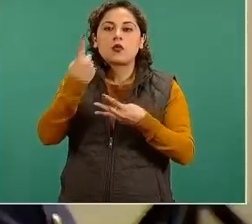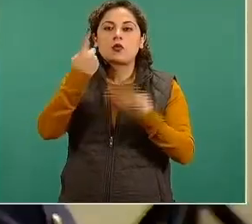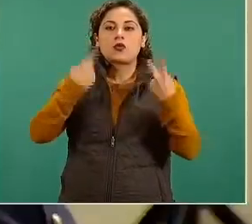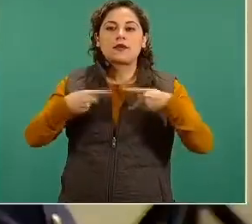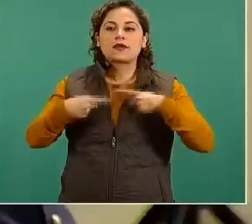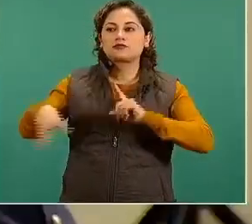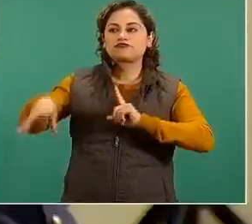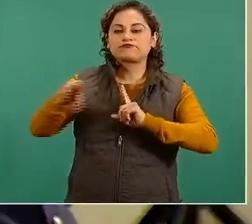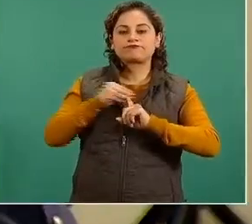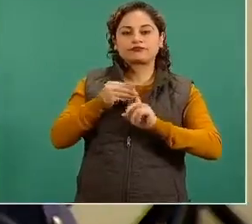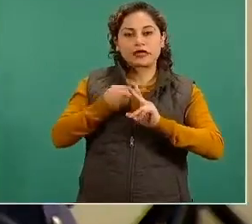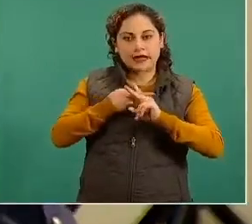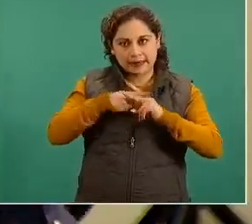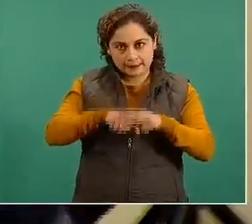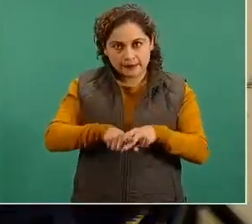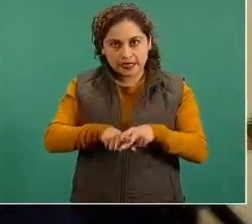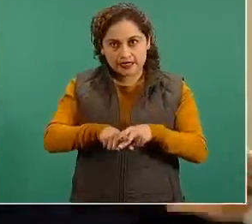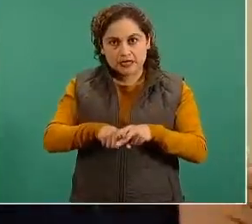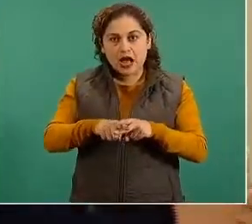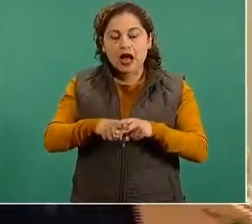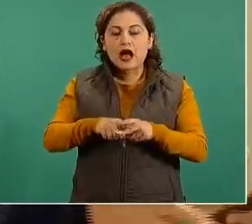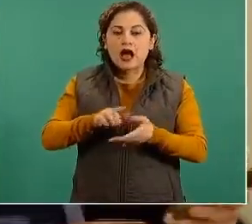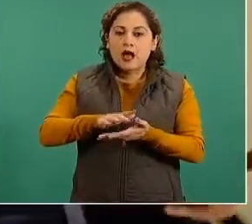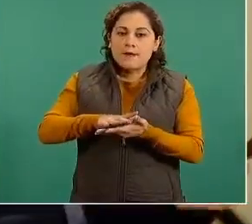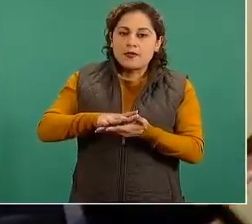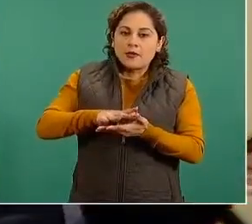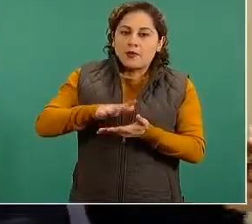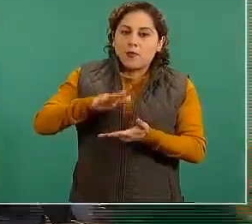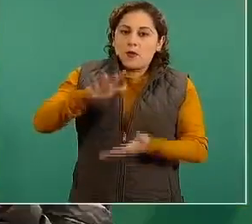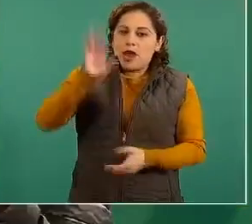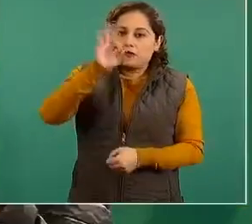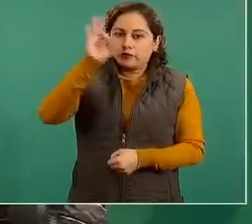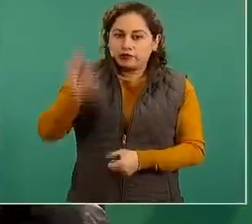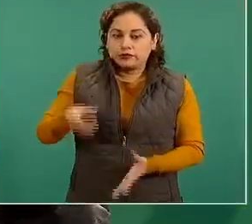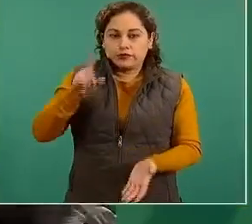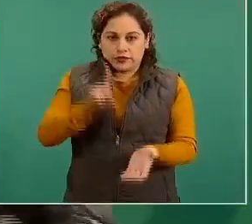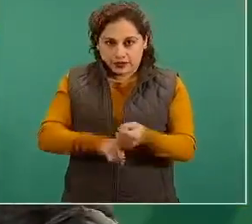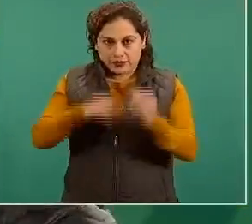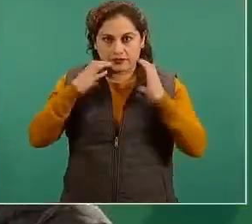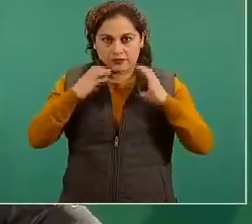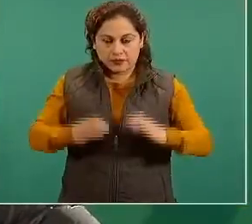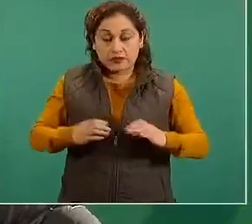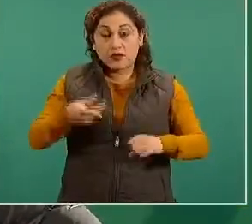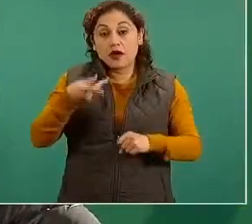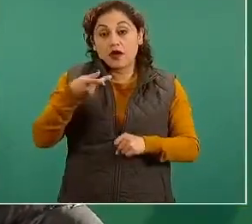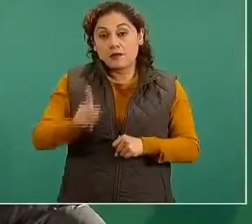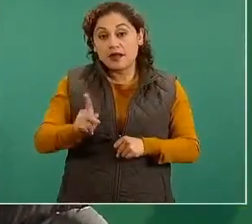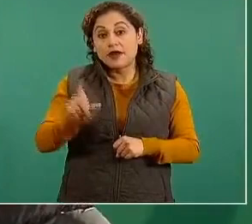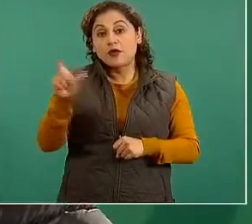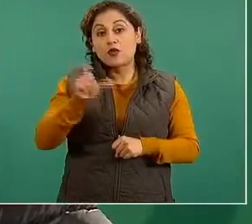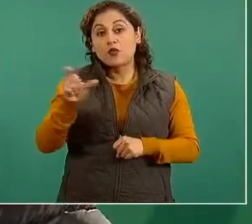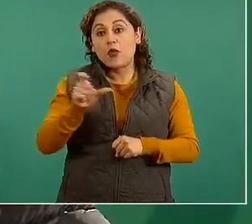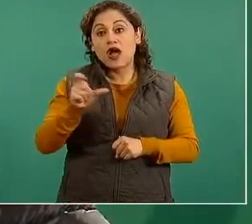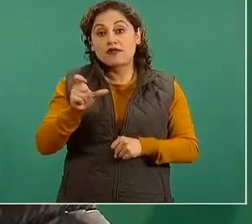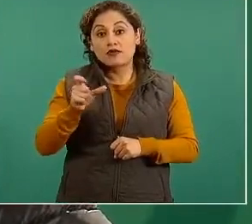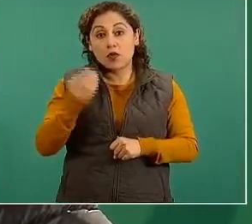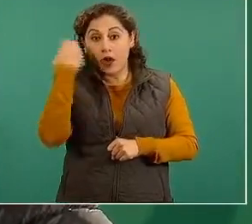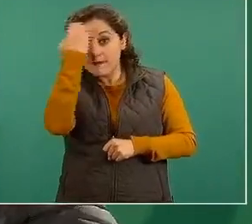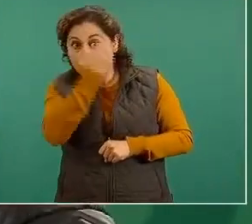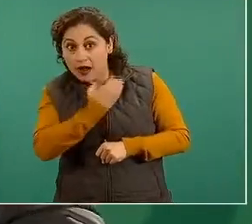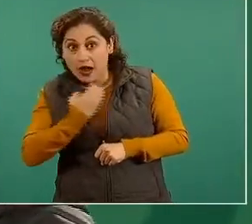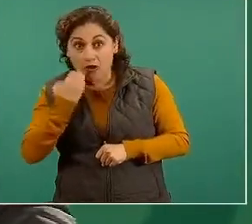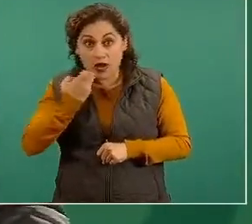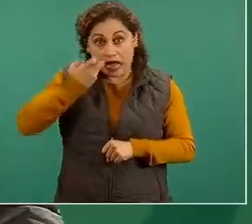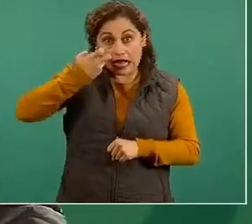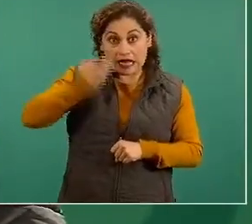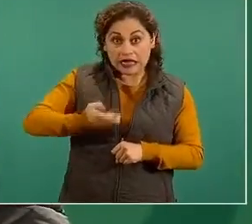no nos va a detectar un caso en los primeros en los primeros días es una persona que